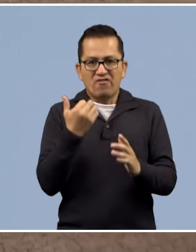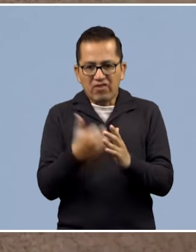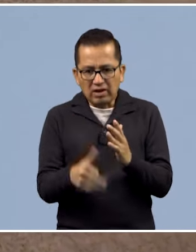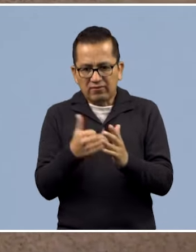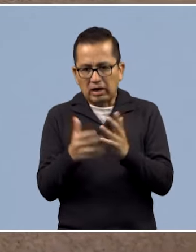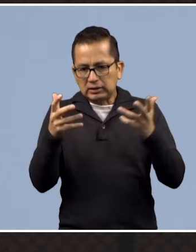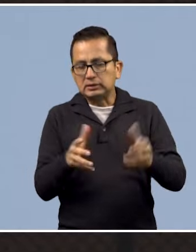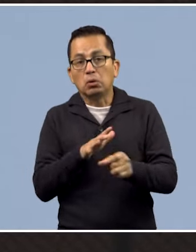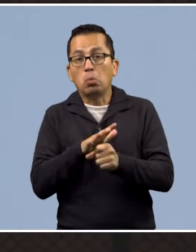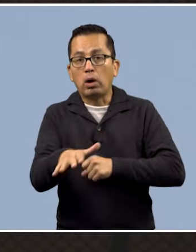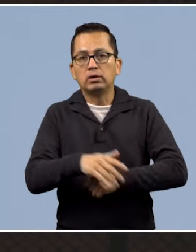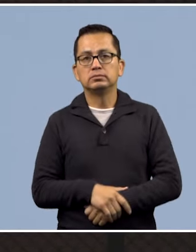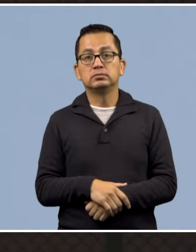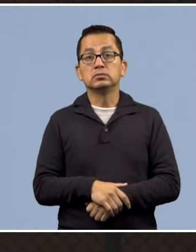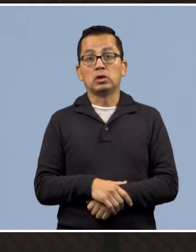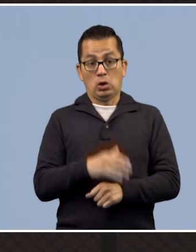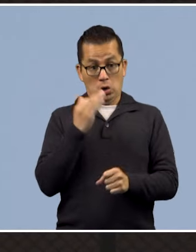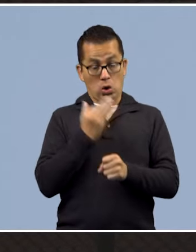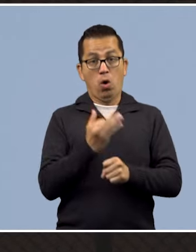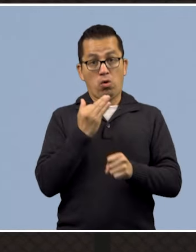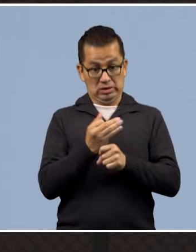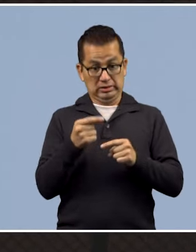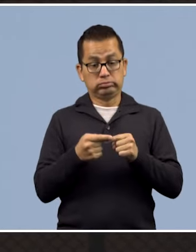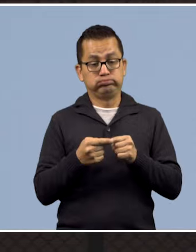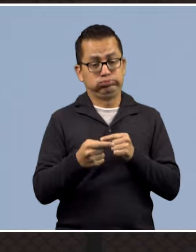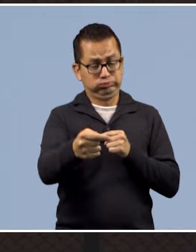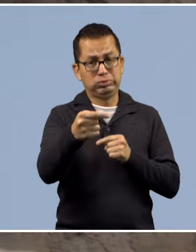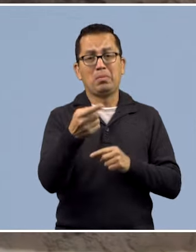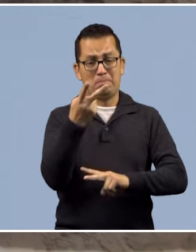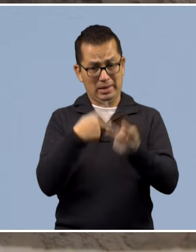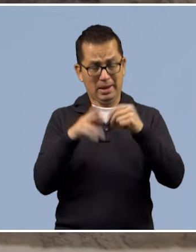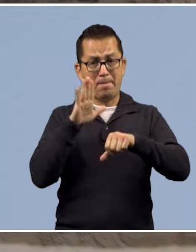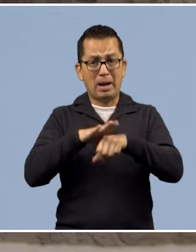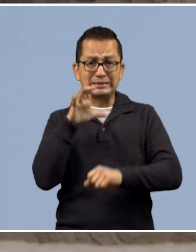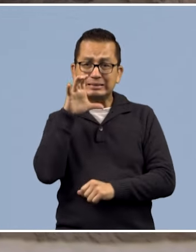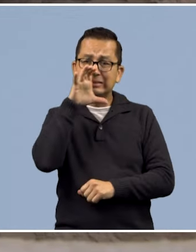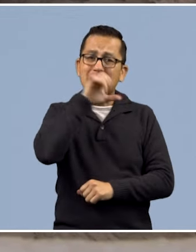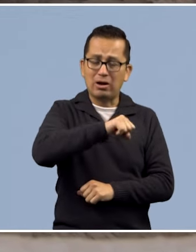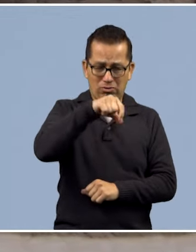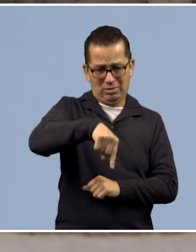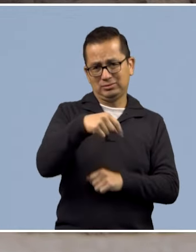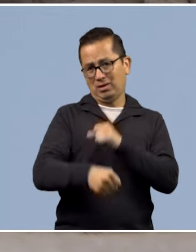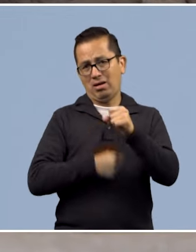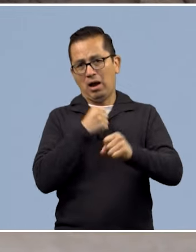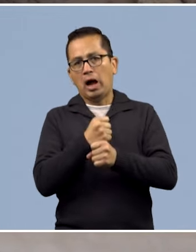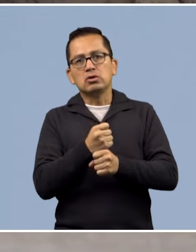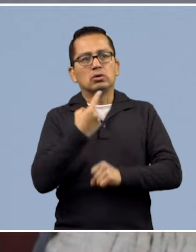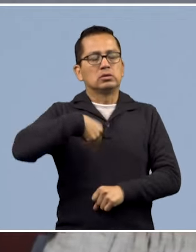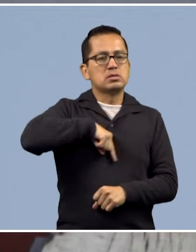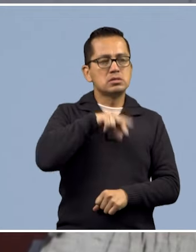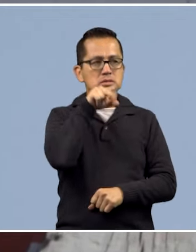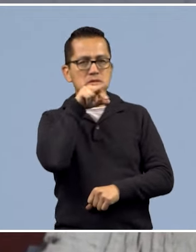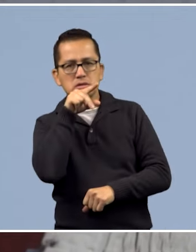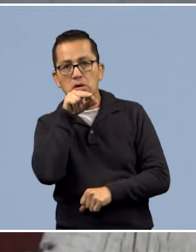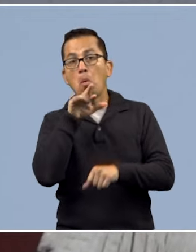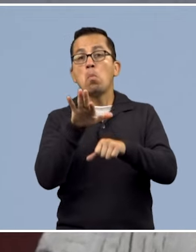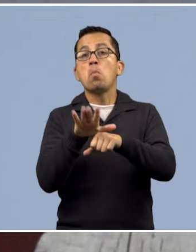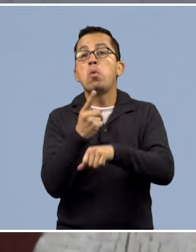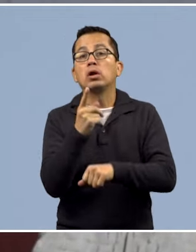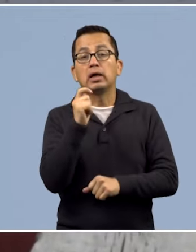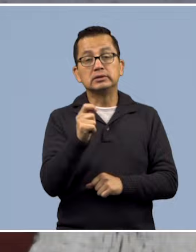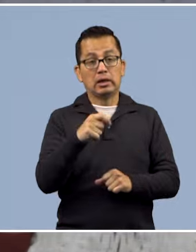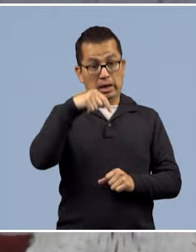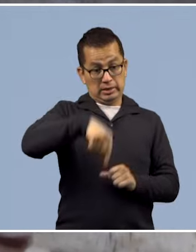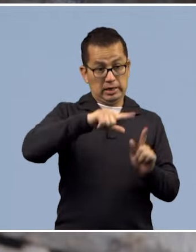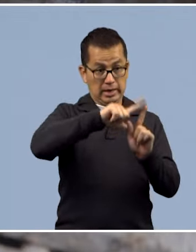como estas se intensifican a medida que nos acercamos a las temporadas más calurosas del año, lo que pondrá a más de uno nervioso cuando las reservas